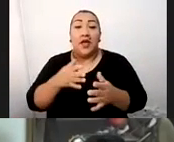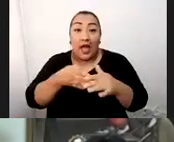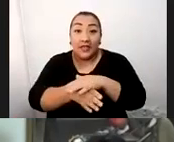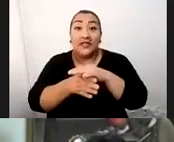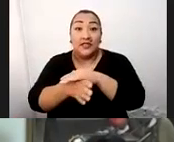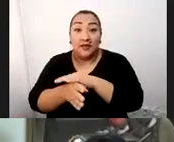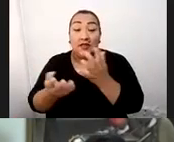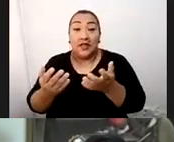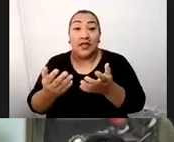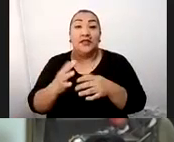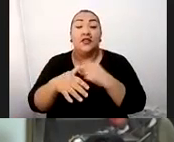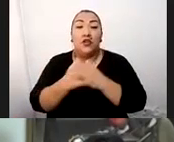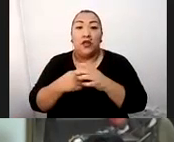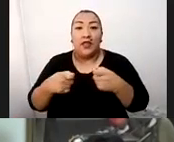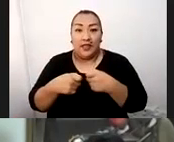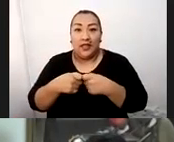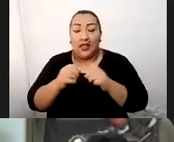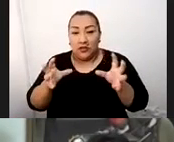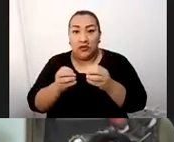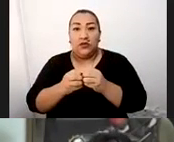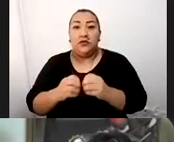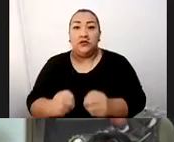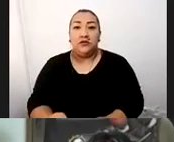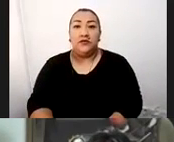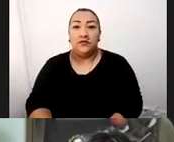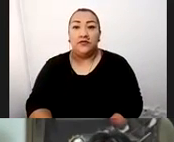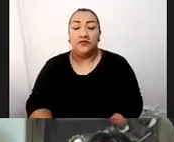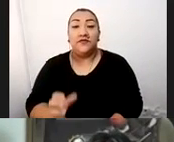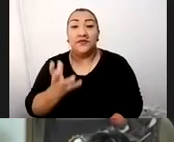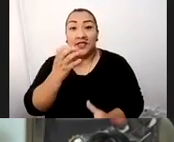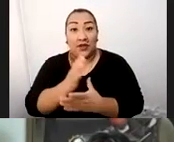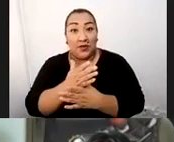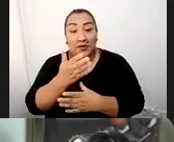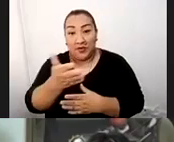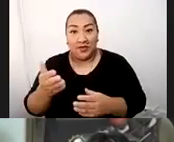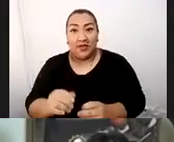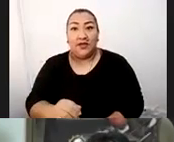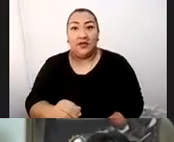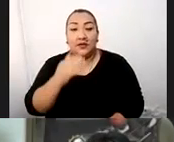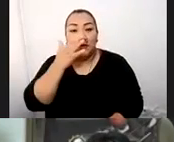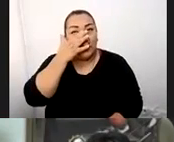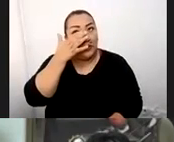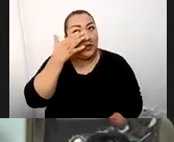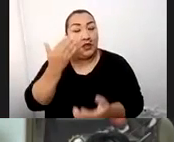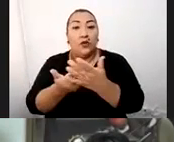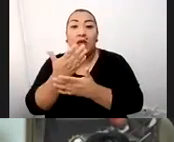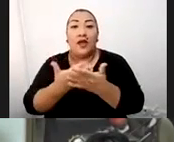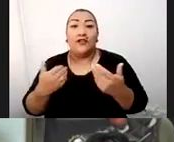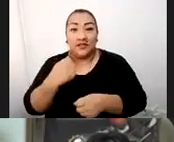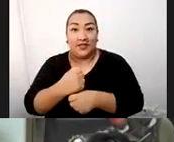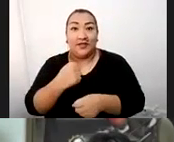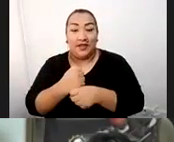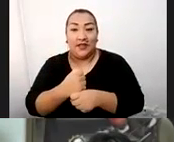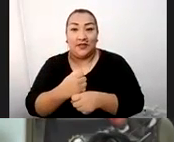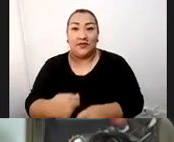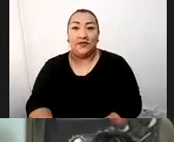cobertura de internet y comunicaciones. Entonces, quiero compartir con ustedes brevemente los nuevos productos que estamos trabajando para justamente